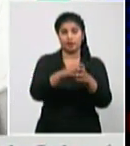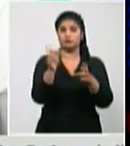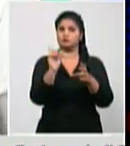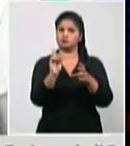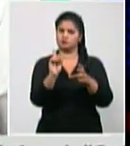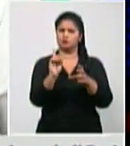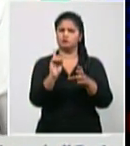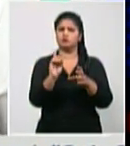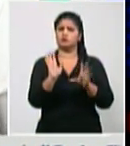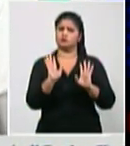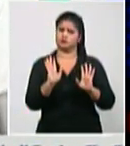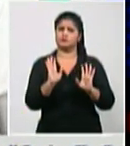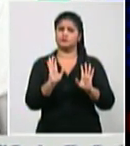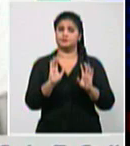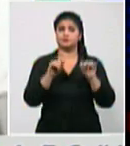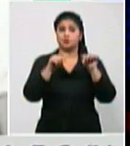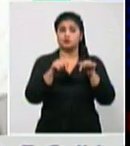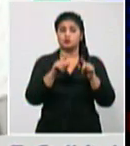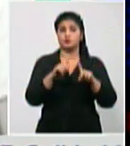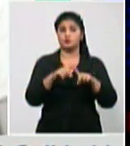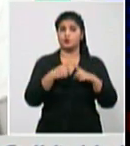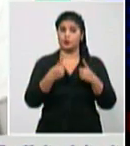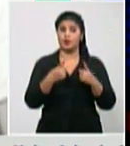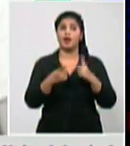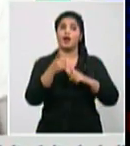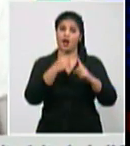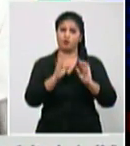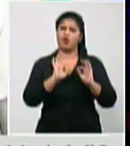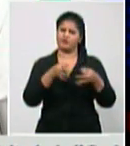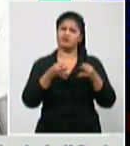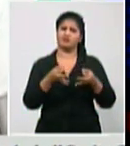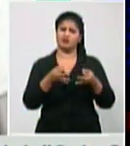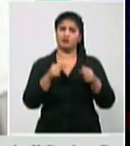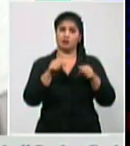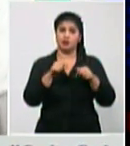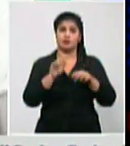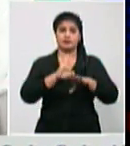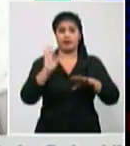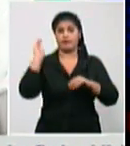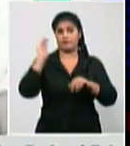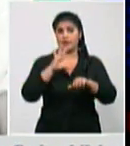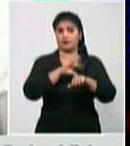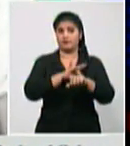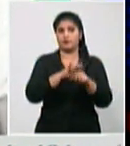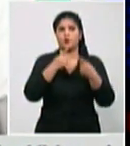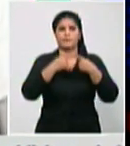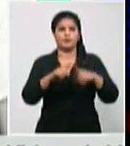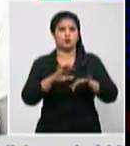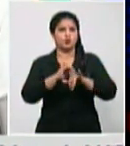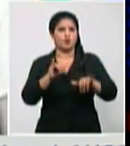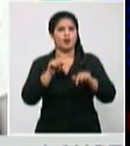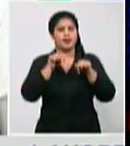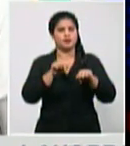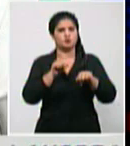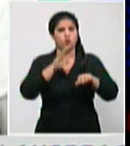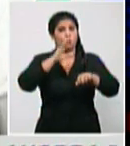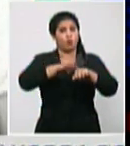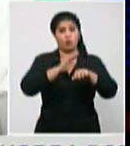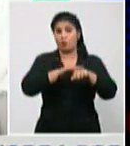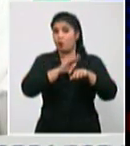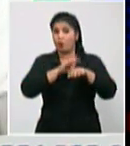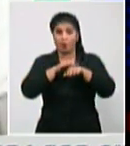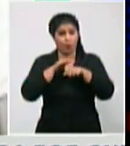que es lo que ha producido el incremento pero también tiene que ver mucho con la responsabilidad la disciplina la